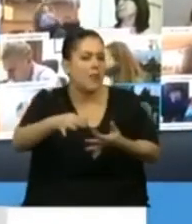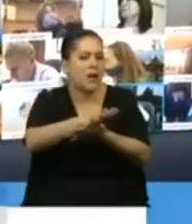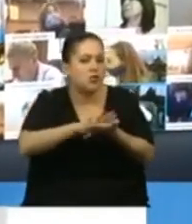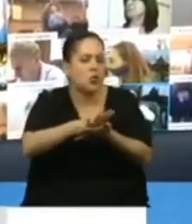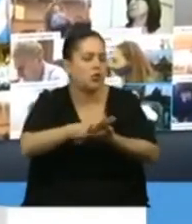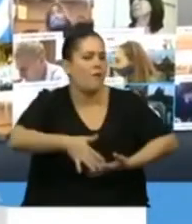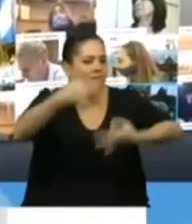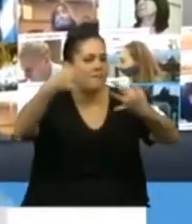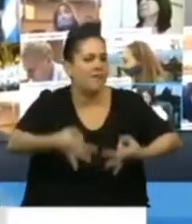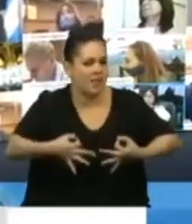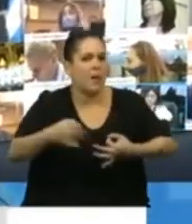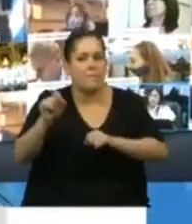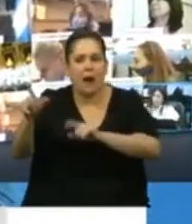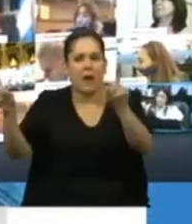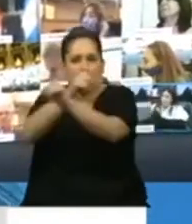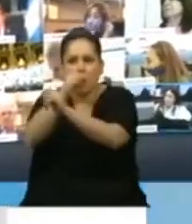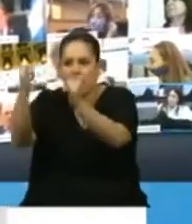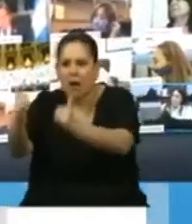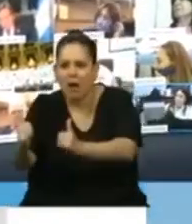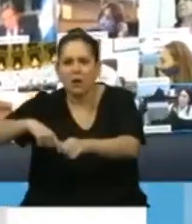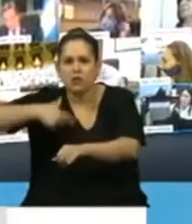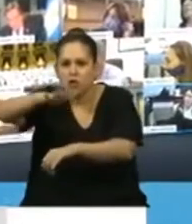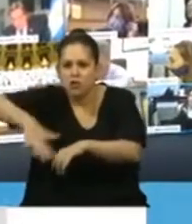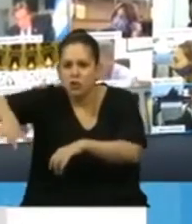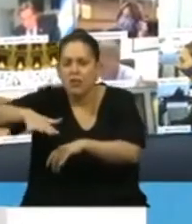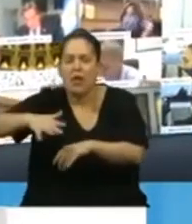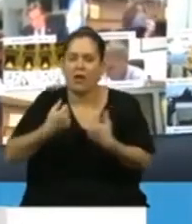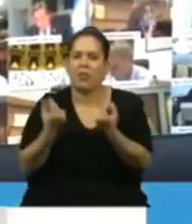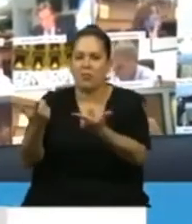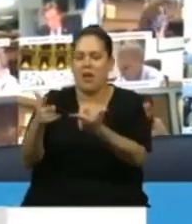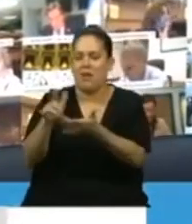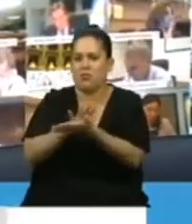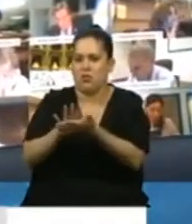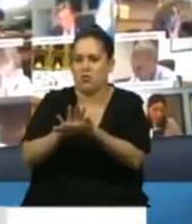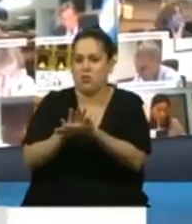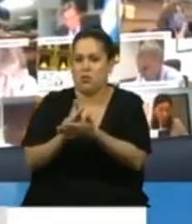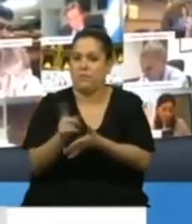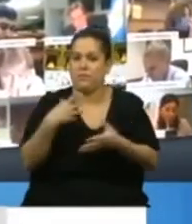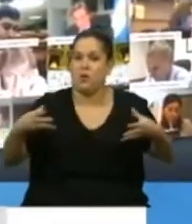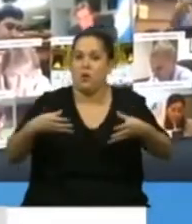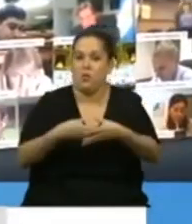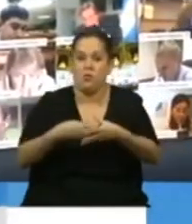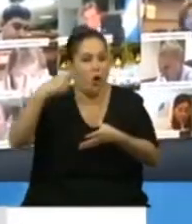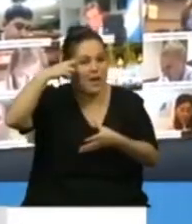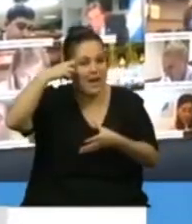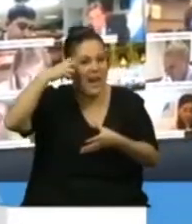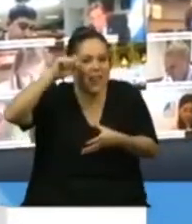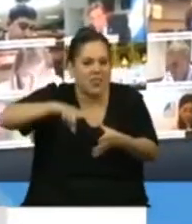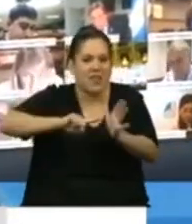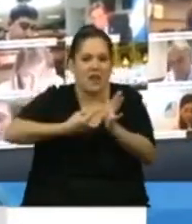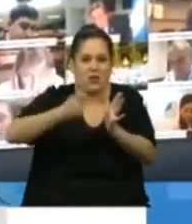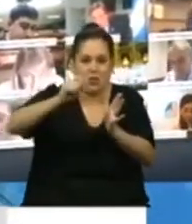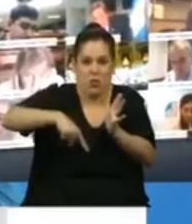problemas que tiene la sociedad argentina. Desde el radicalismo de la ciudad es que venimos trabajando en este objetivo,